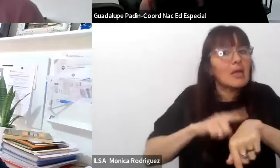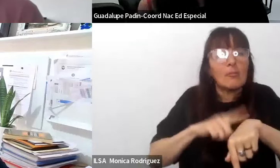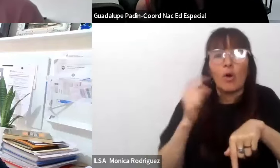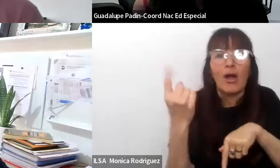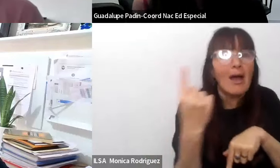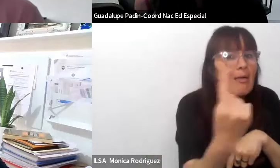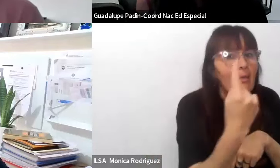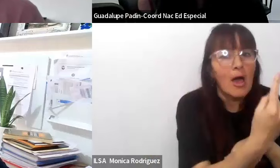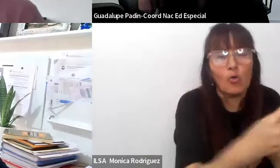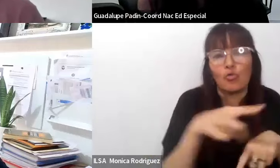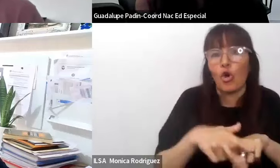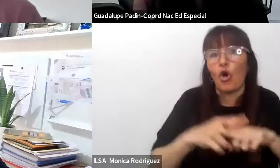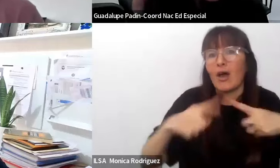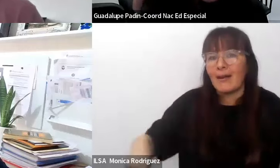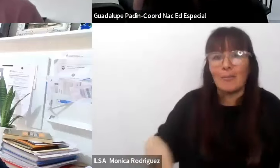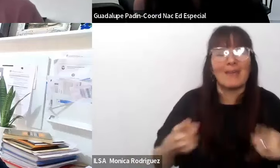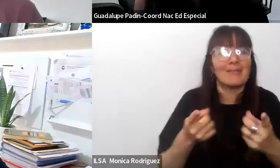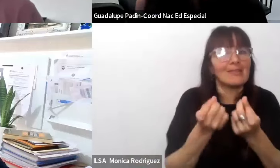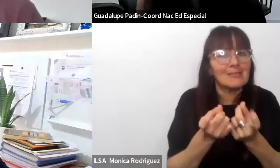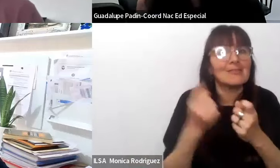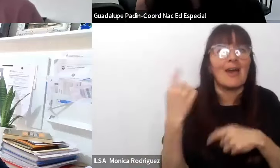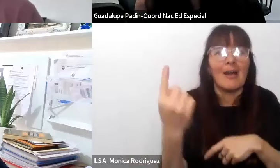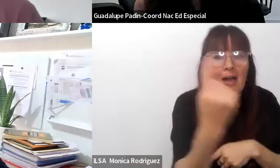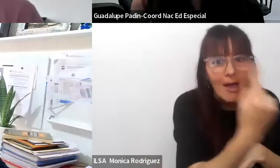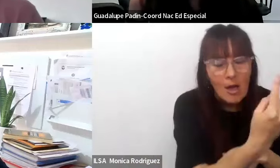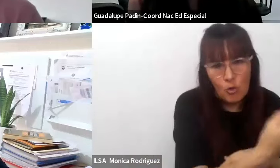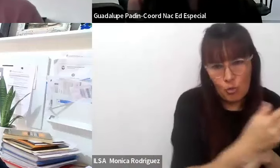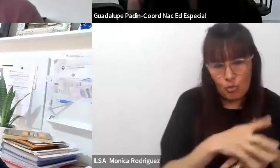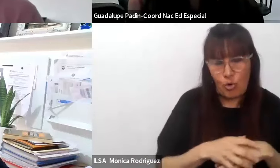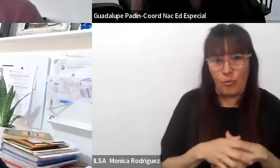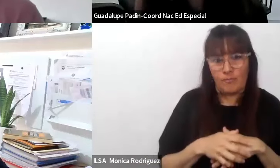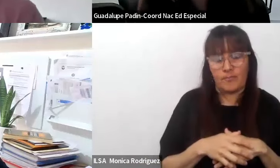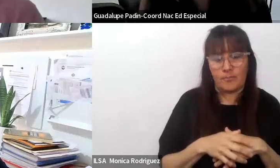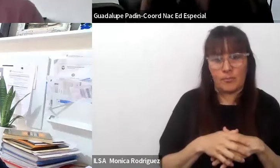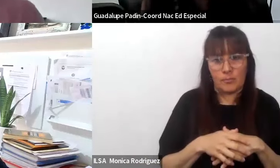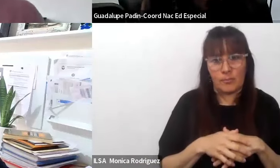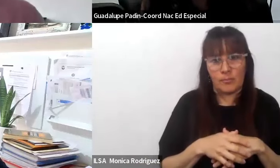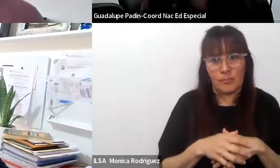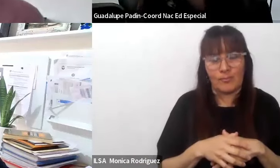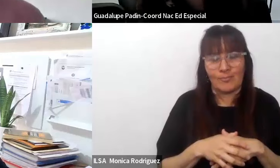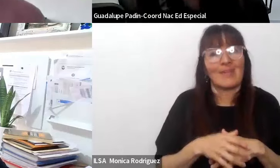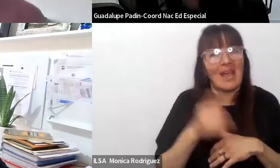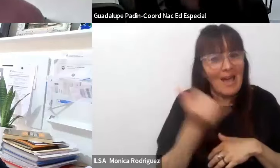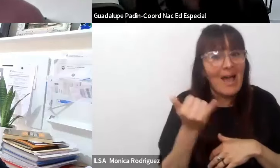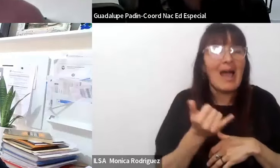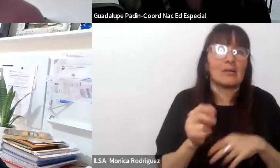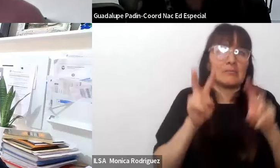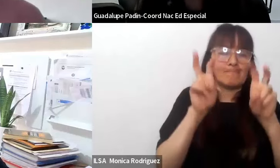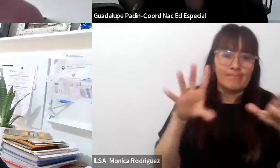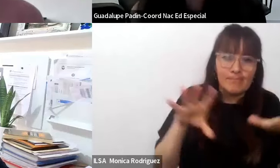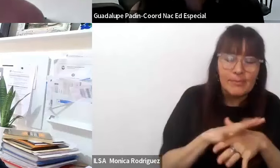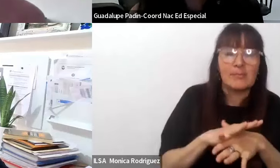herramientas que serán el diseño universal de aprendizaje que serán algunas cuestiones mucho más específicas en torno al tipo de